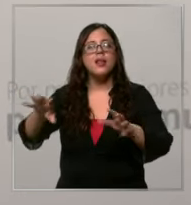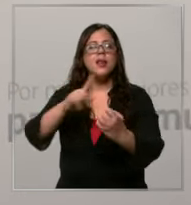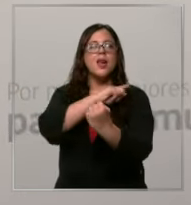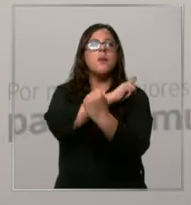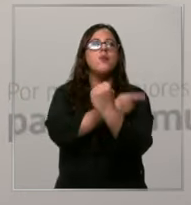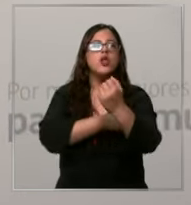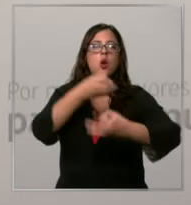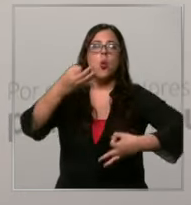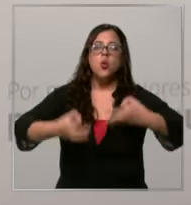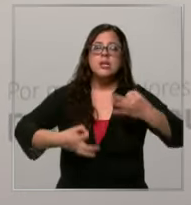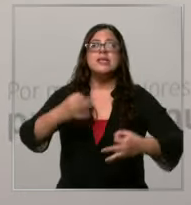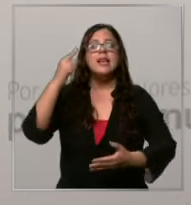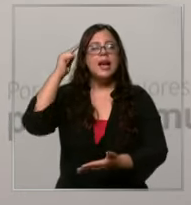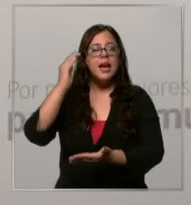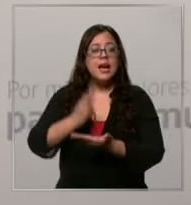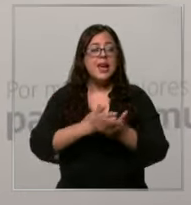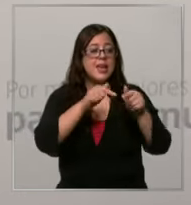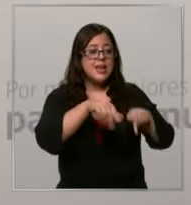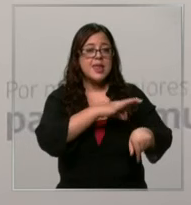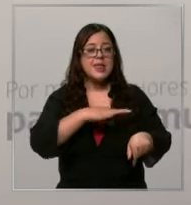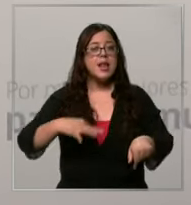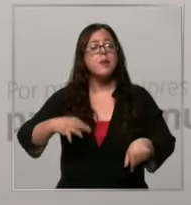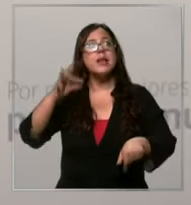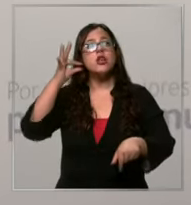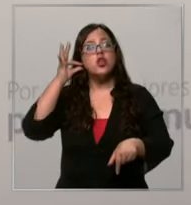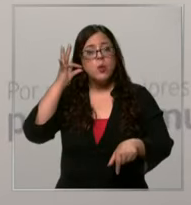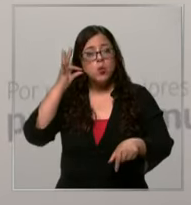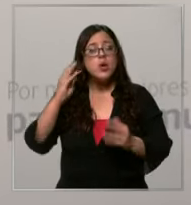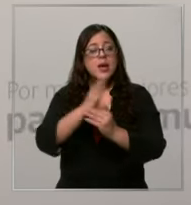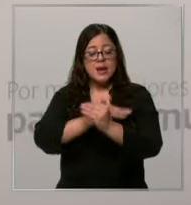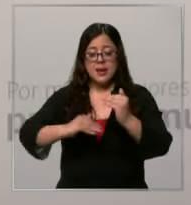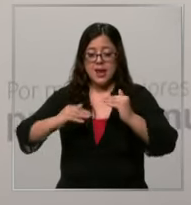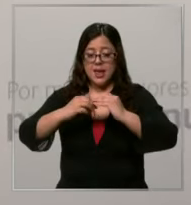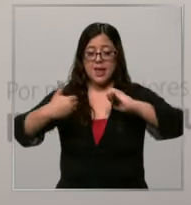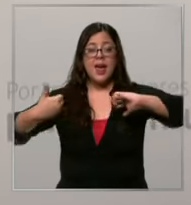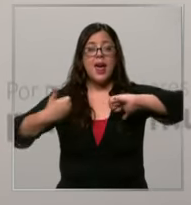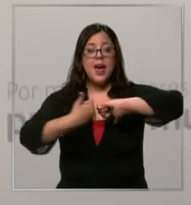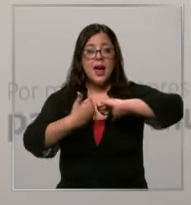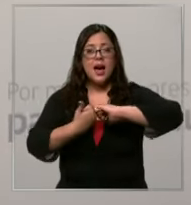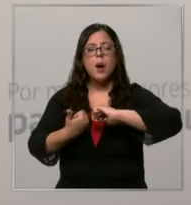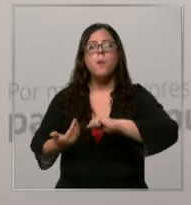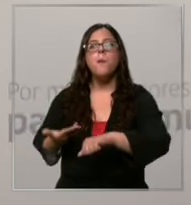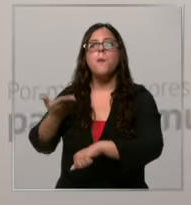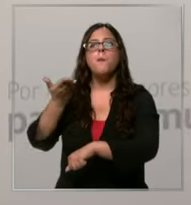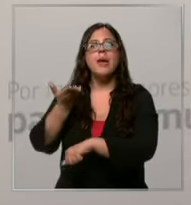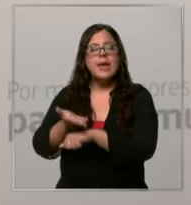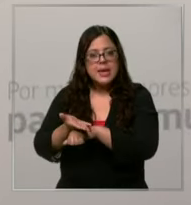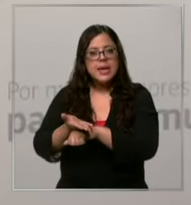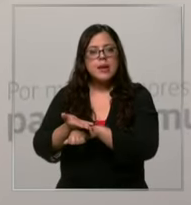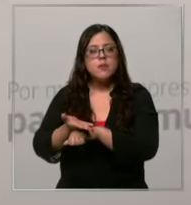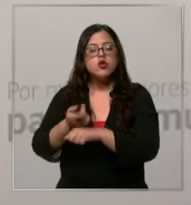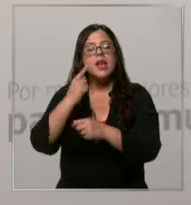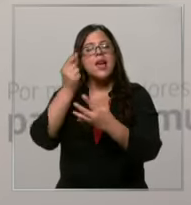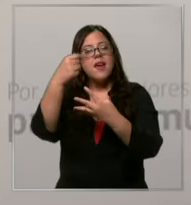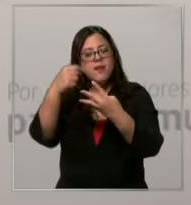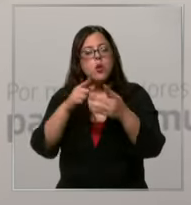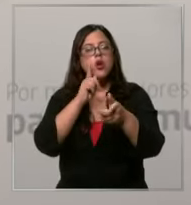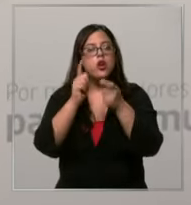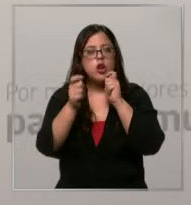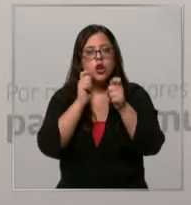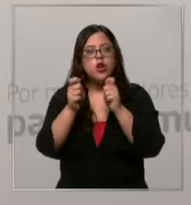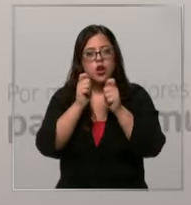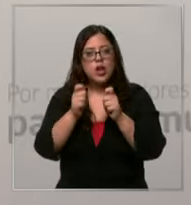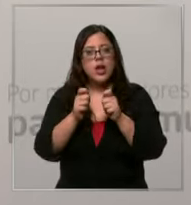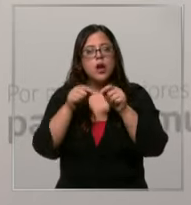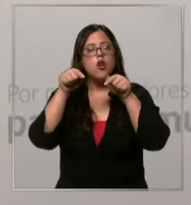contexto, desde el Ministerio de la Mujer y la Equidad de Género, hacemos un llamado permanente a evaluar los riesgos que